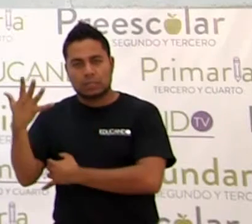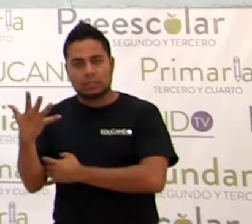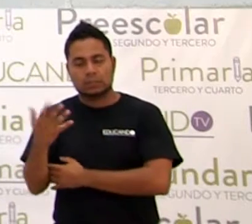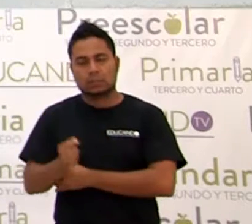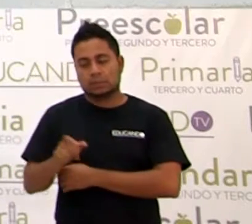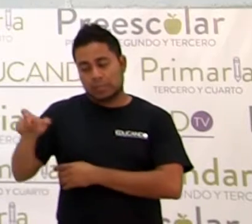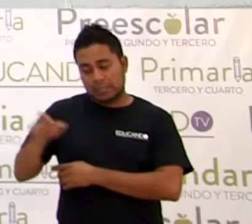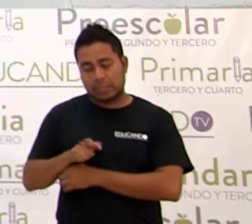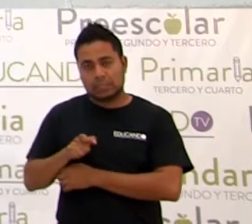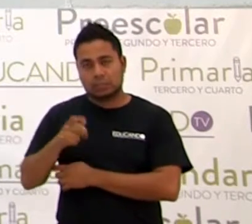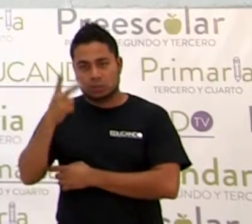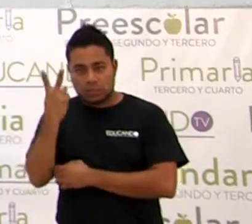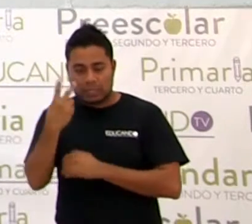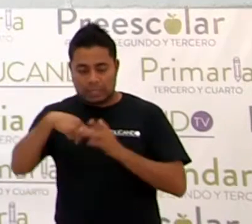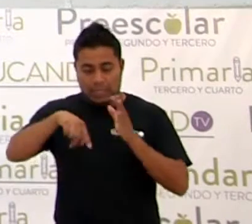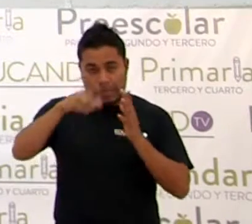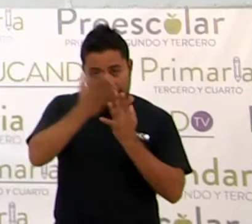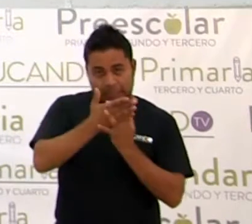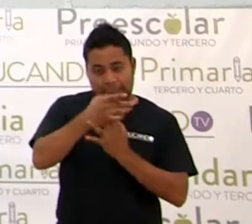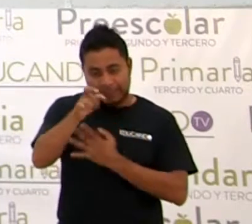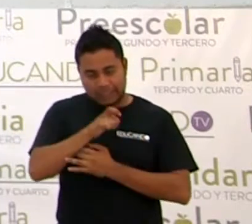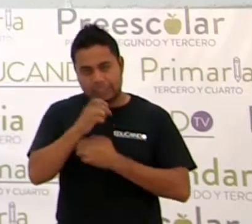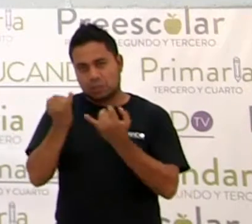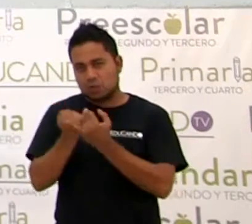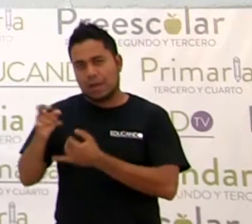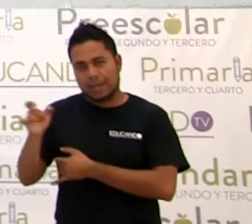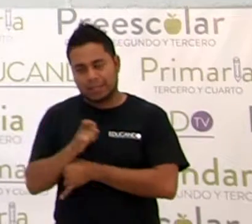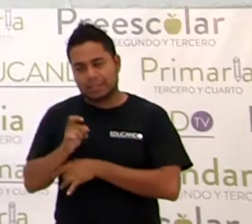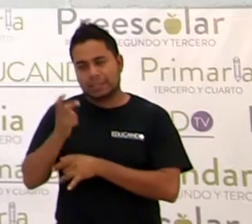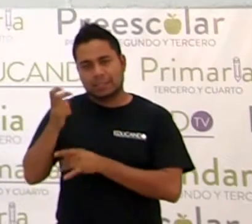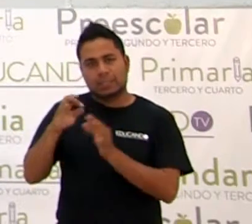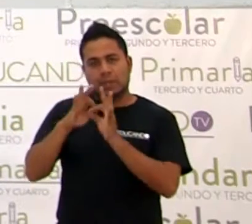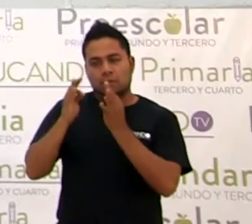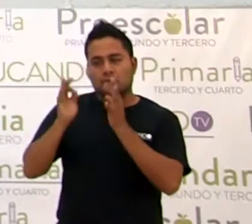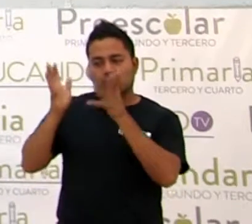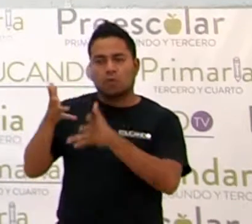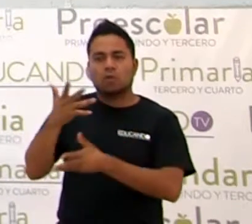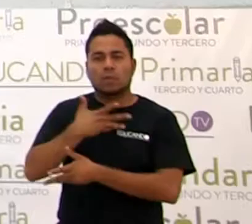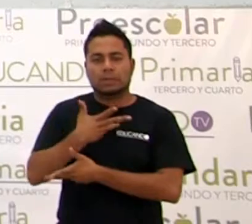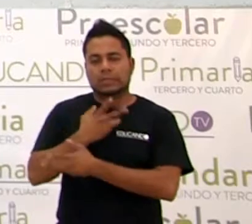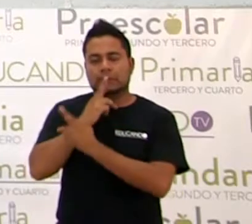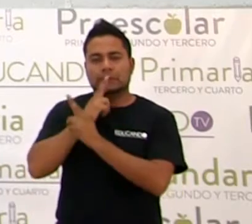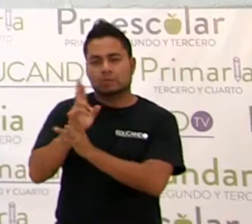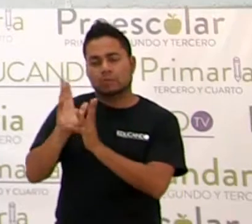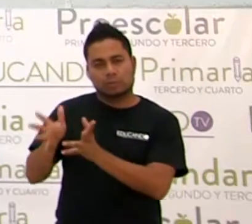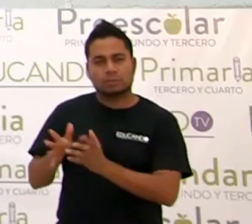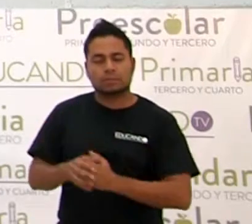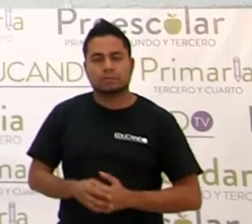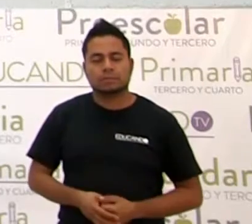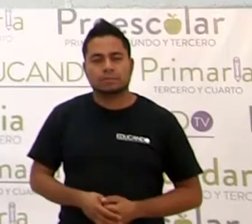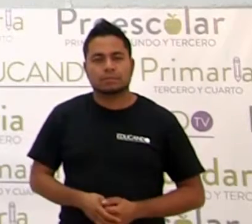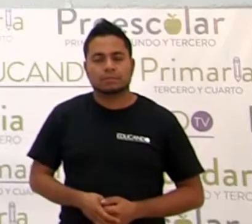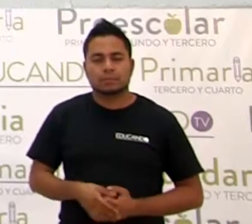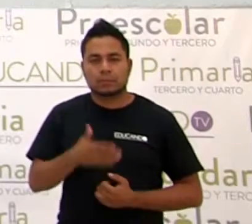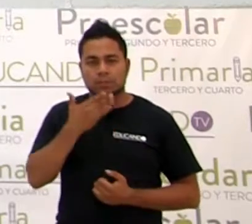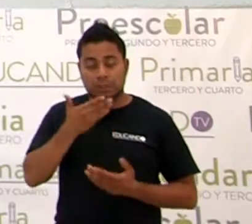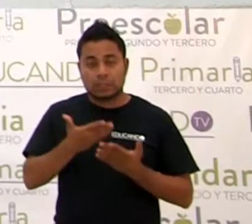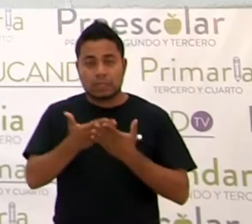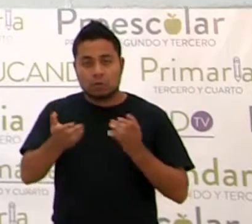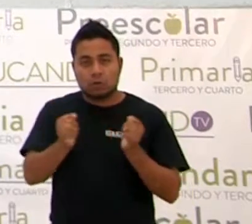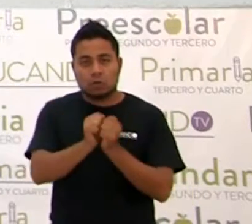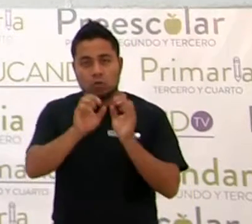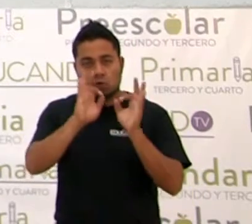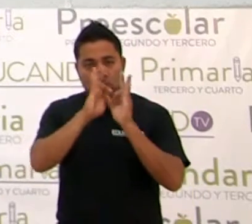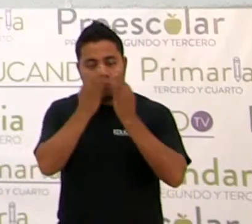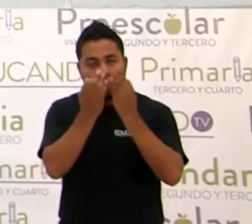X cuadrada entre X, X. De esta manera queda el resultado. Ahora lo adecuamos a la